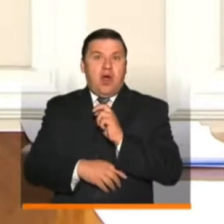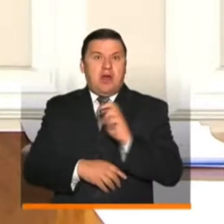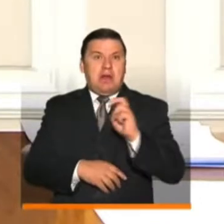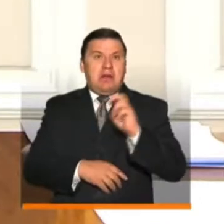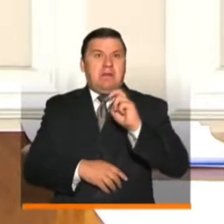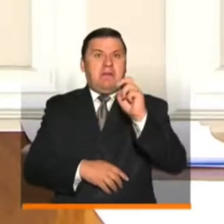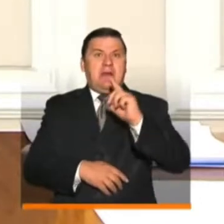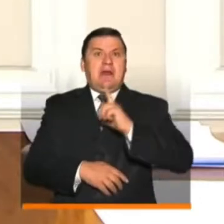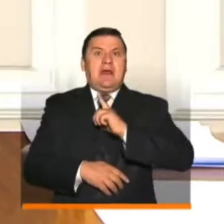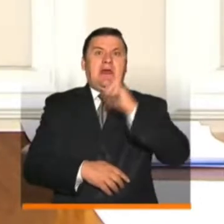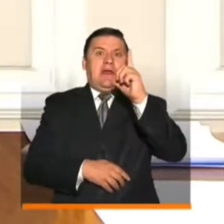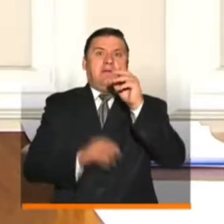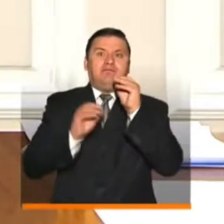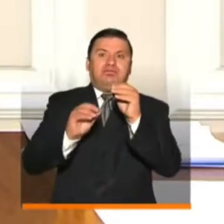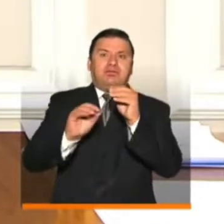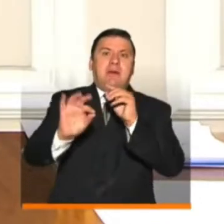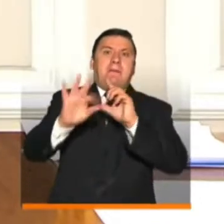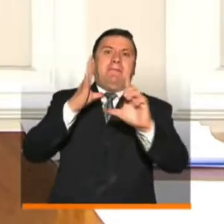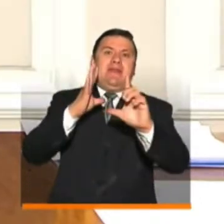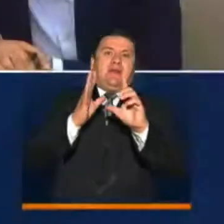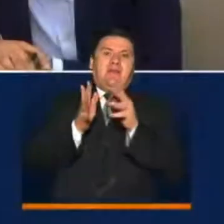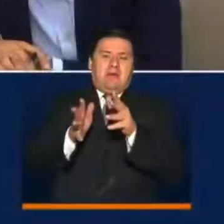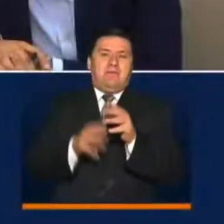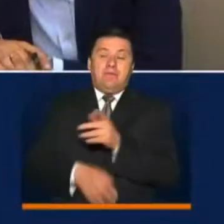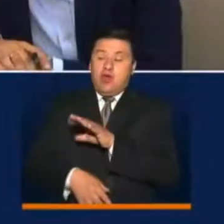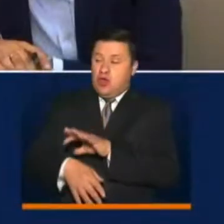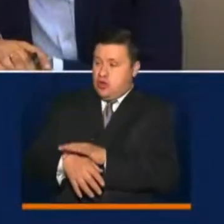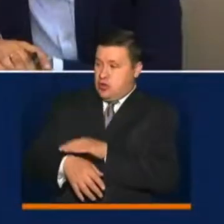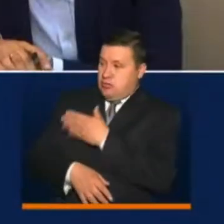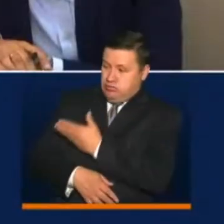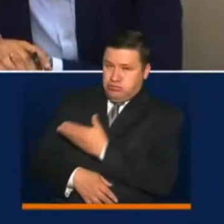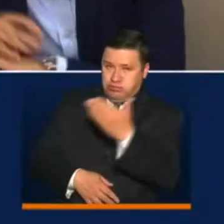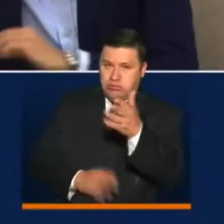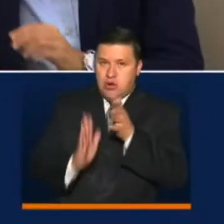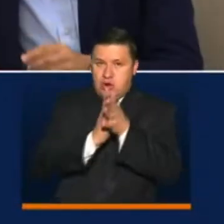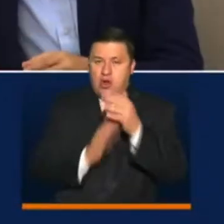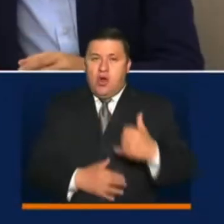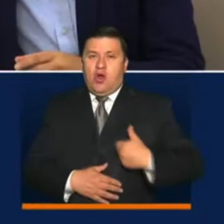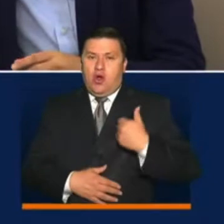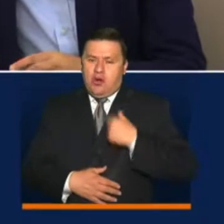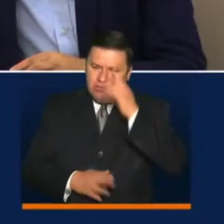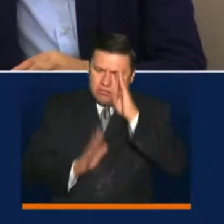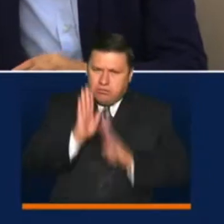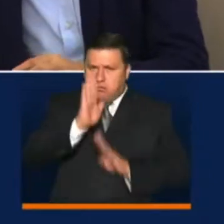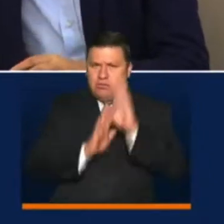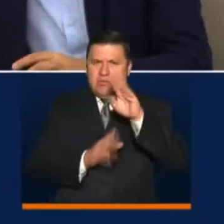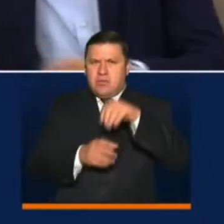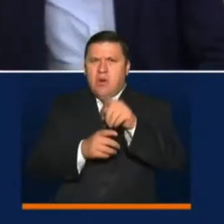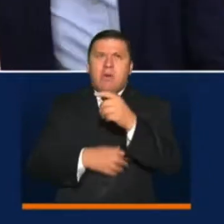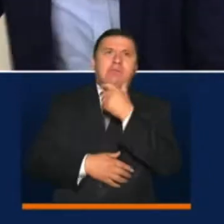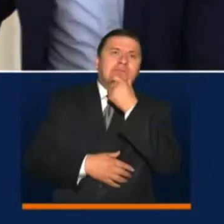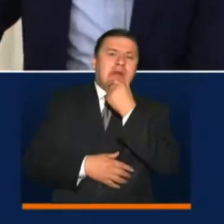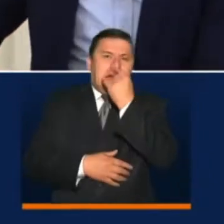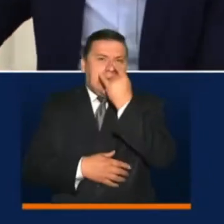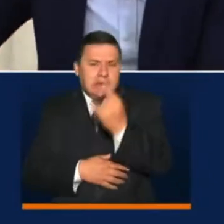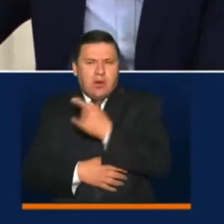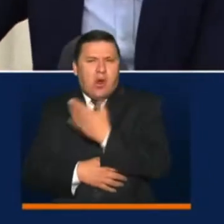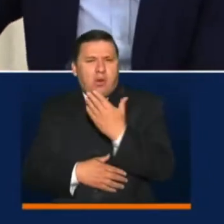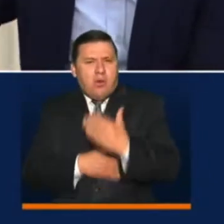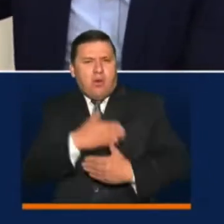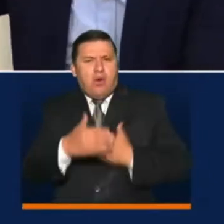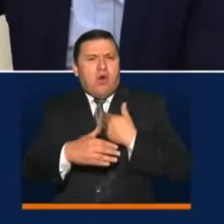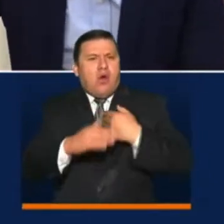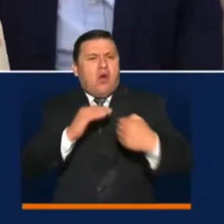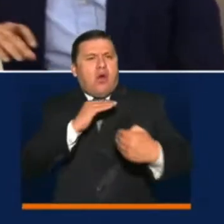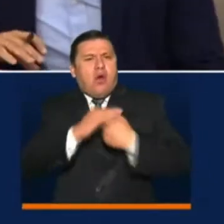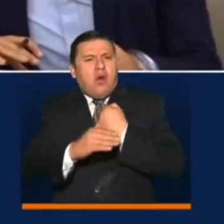de los líderes en esta formación virtual. Así que doctor Ignacio, cuéntele a los jóvenes emprendedores del país cómo van a poder